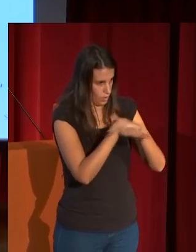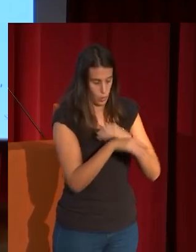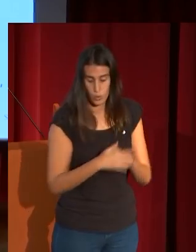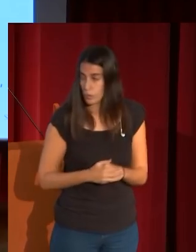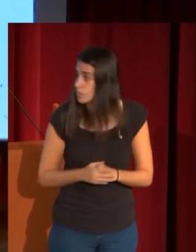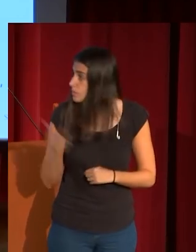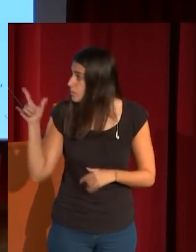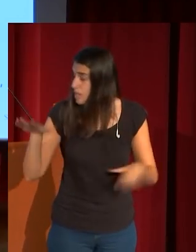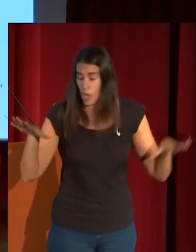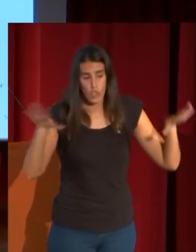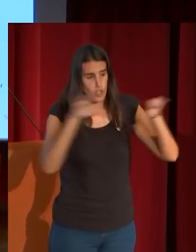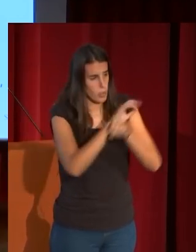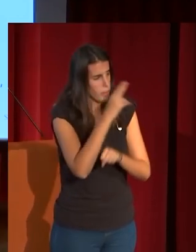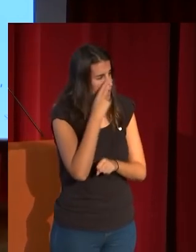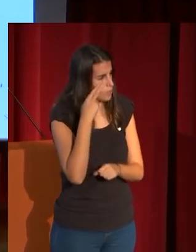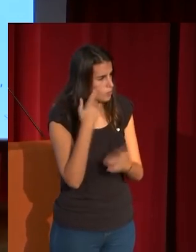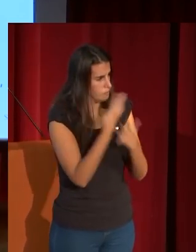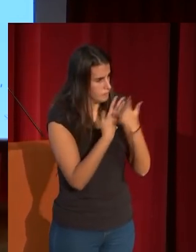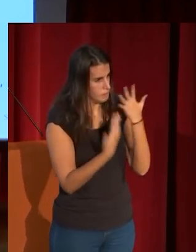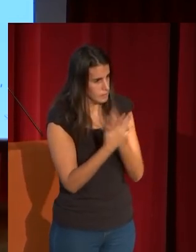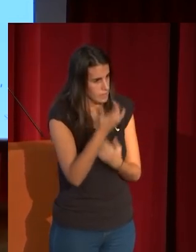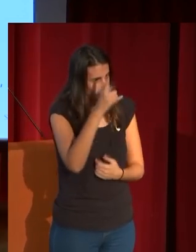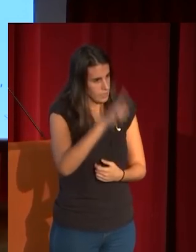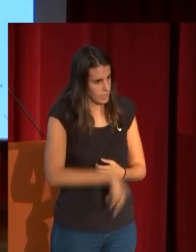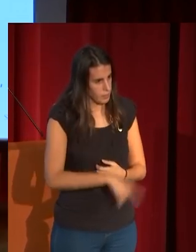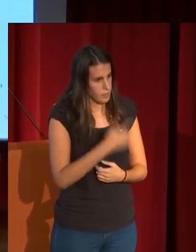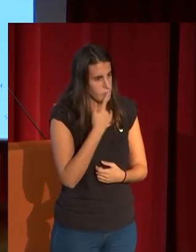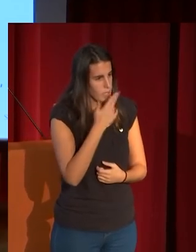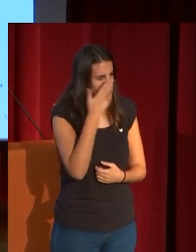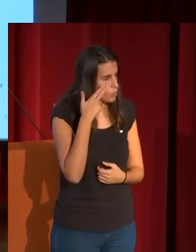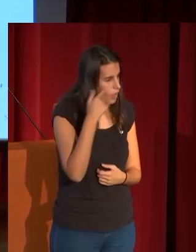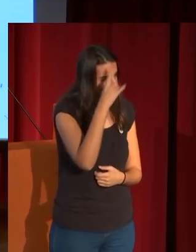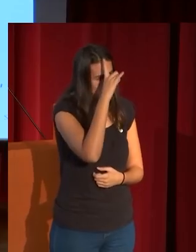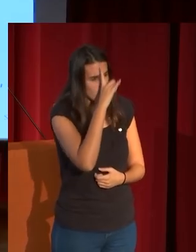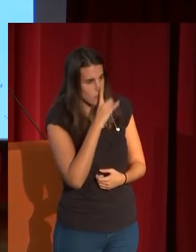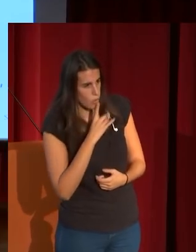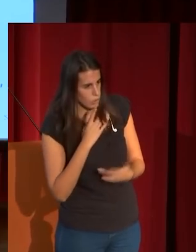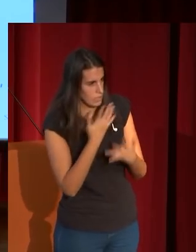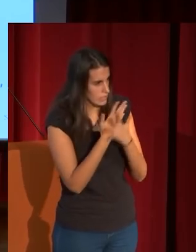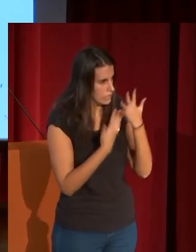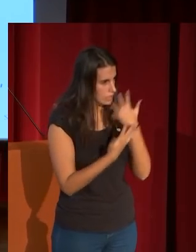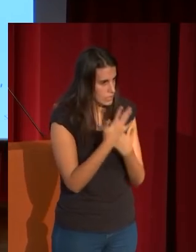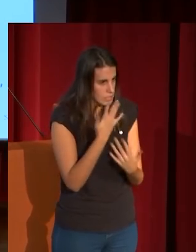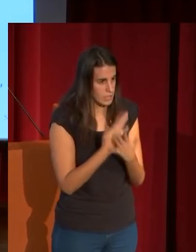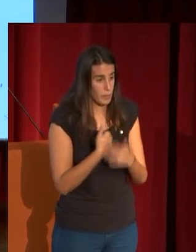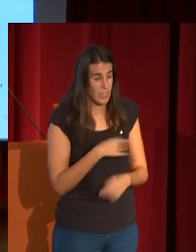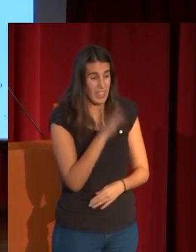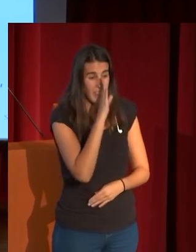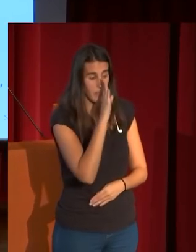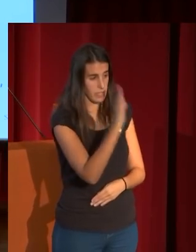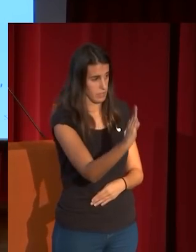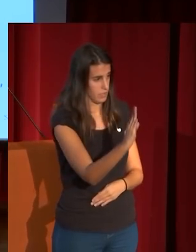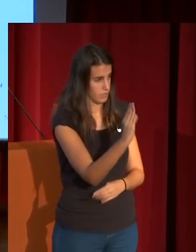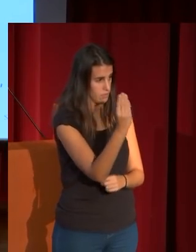coloreada en violáceo y hay también un tratamiento de malvas en rosas del color local pero está de frente es también una